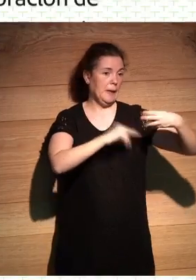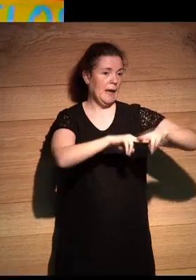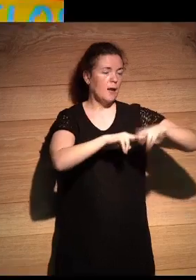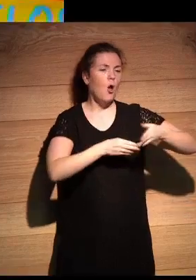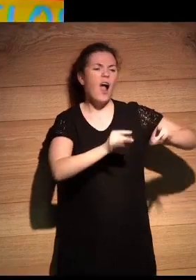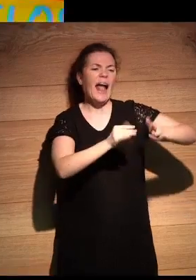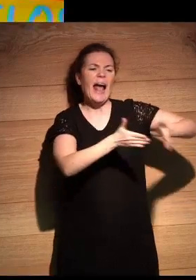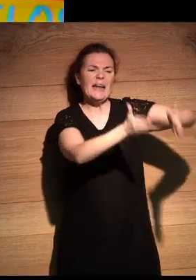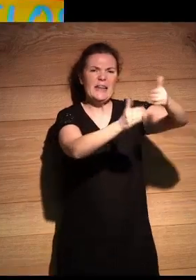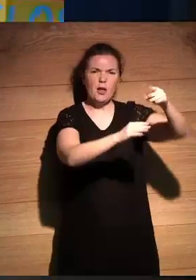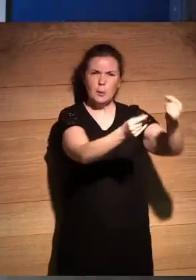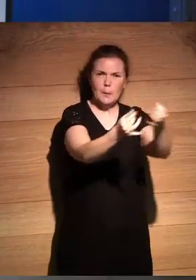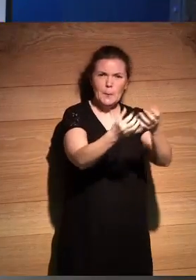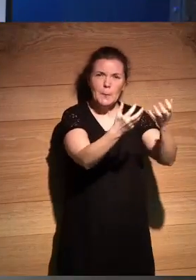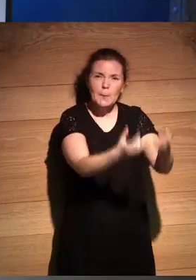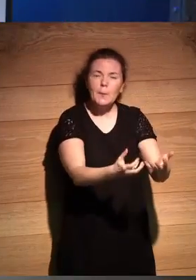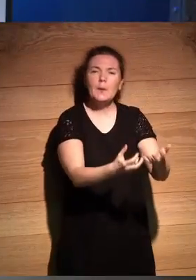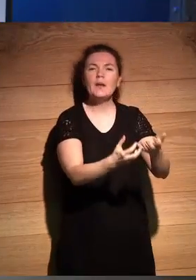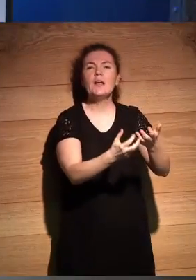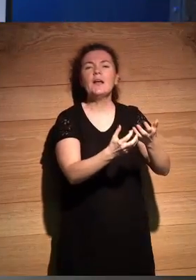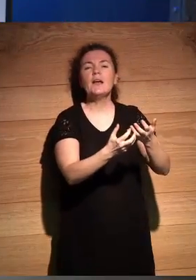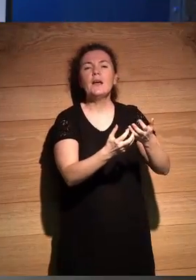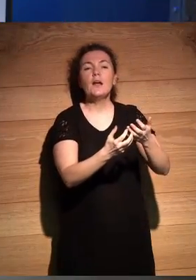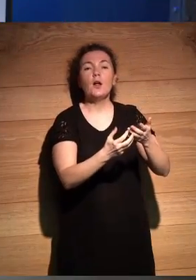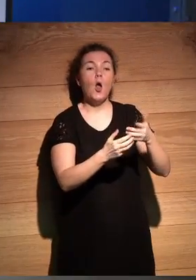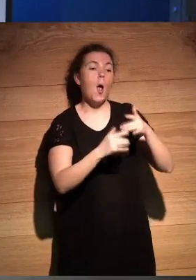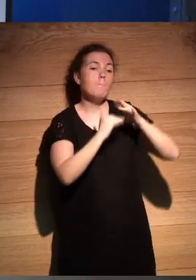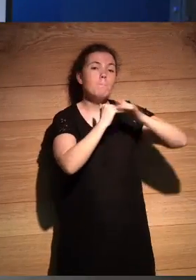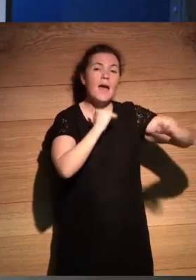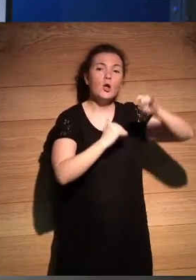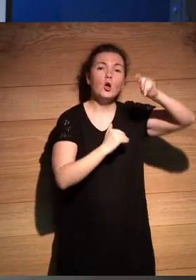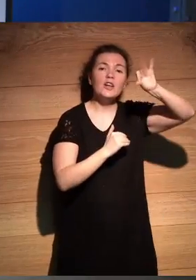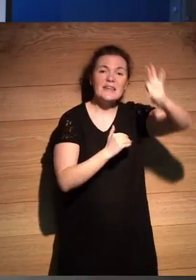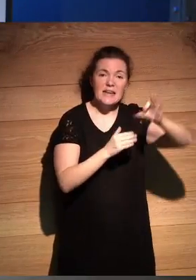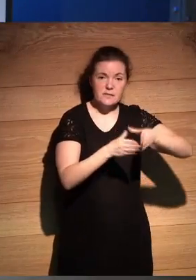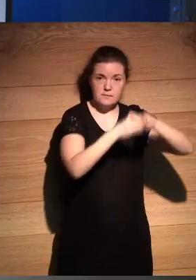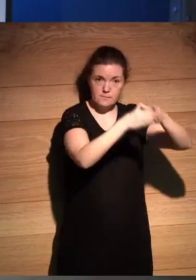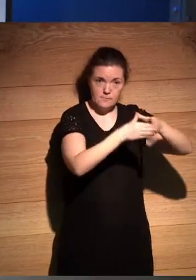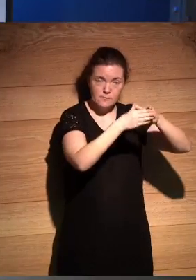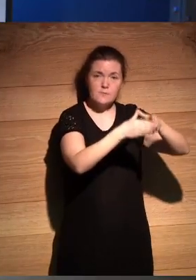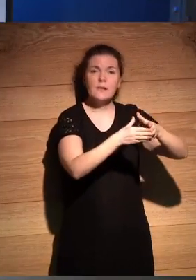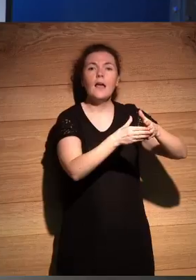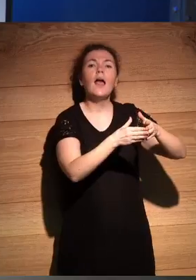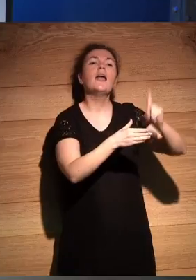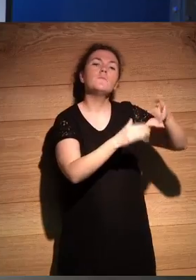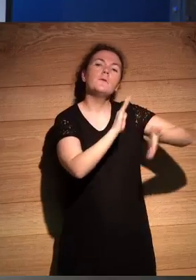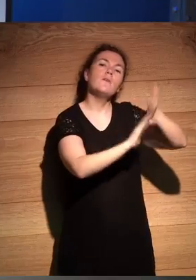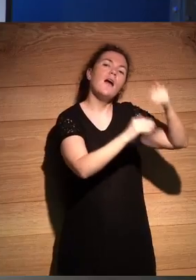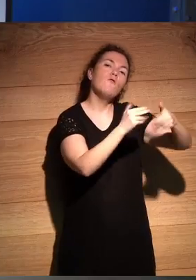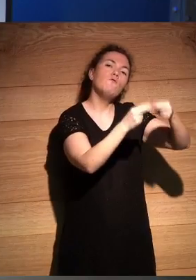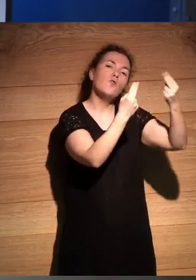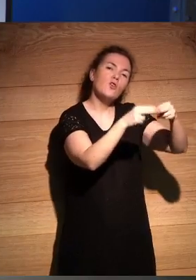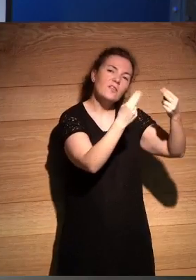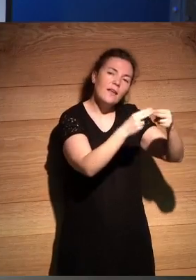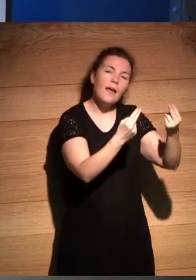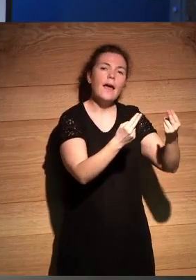polvorientas, a viajar por el Mar de Cortés, o navegar el Mar de Cortés, a la frontera, a